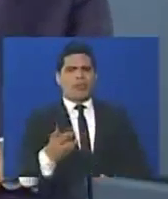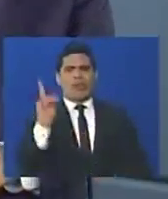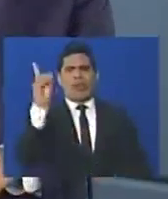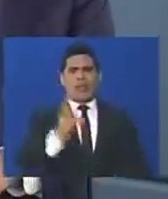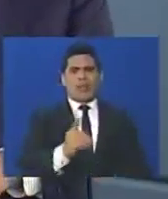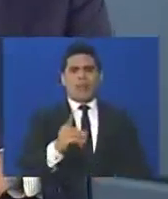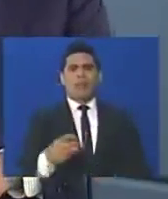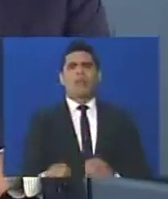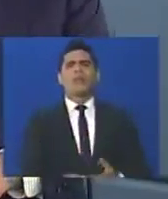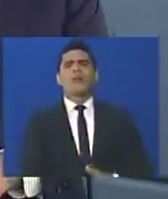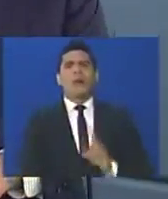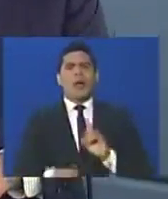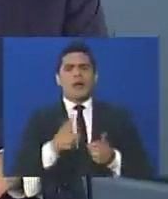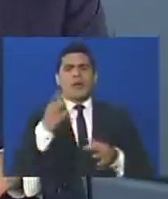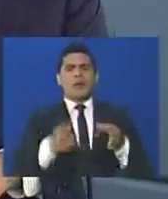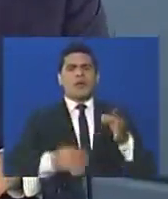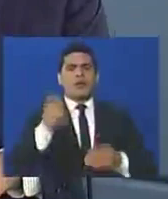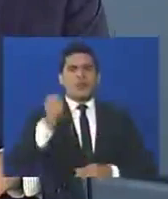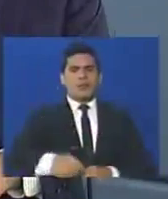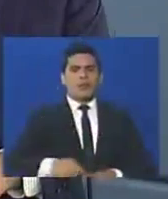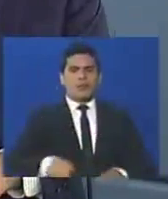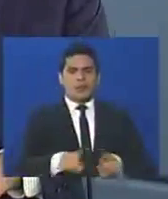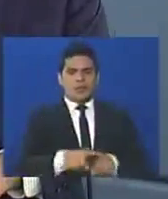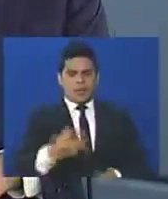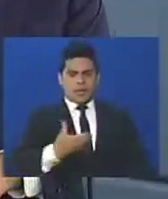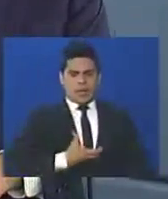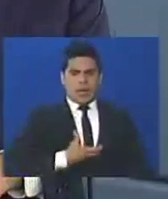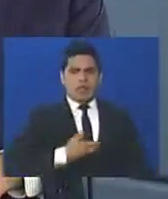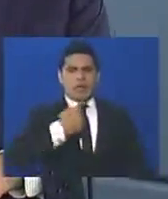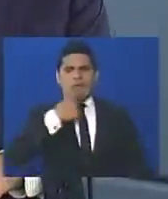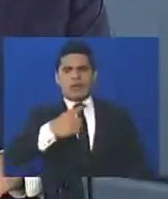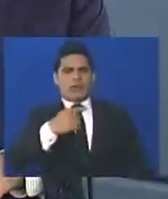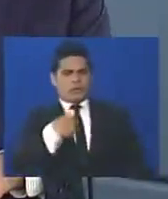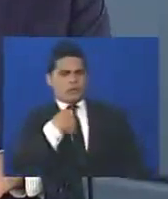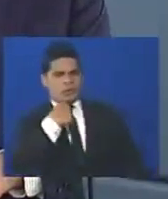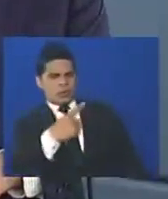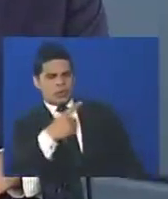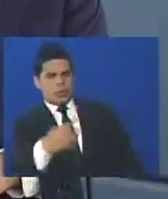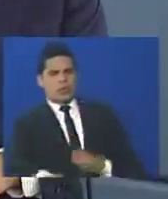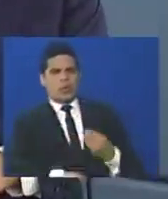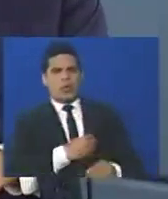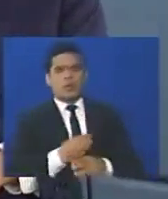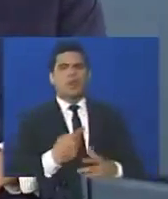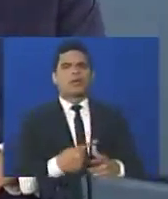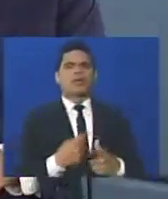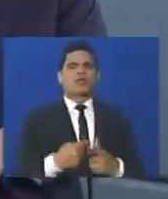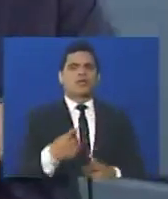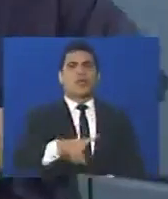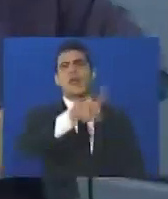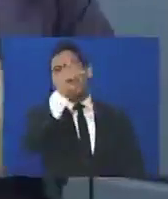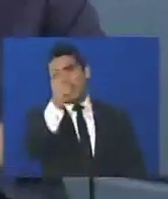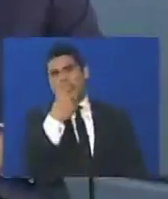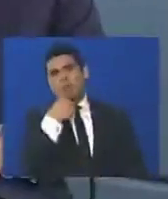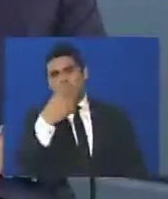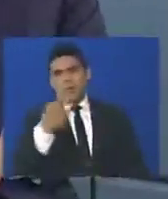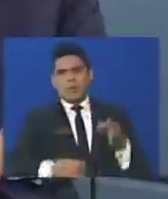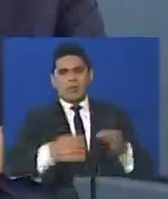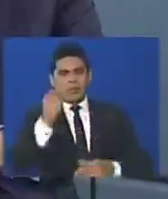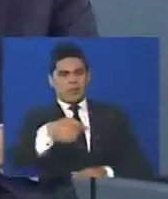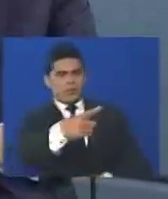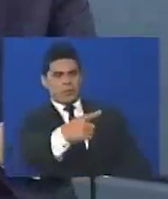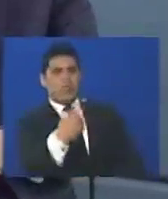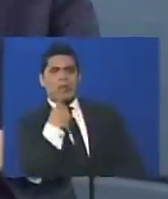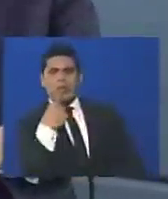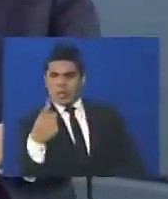hay magistrados que se están convirtiendo en alcaldes de facto, porque son los que dicen esto es lo que hay que hacer, entonces yo le pregunto a esos señores magistrados,